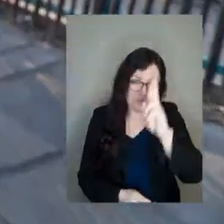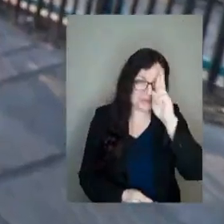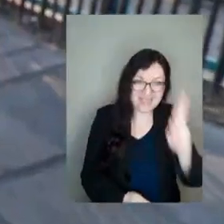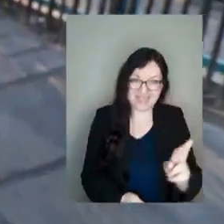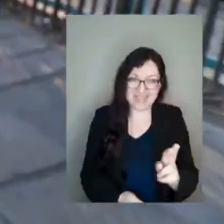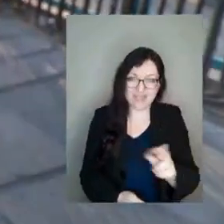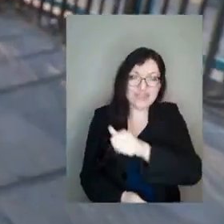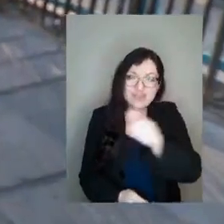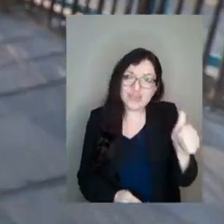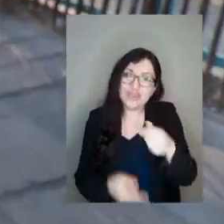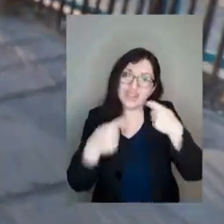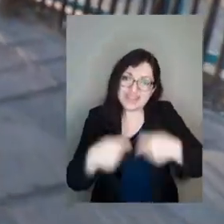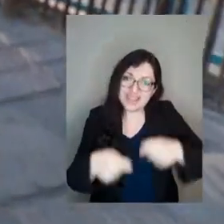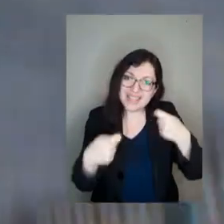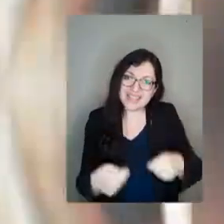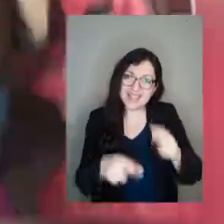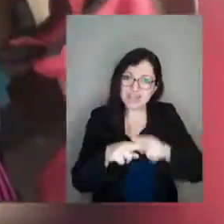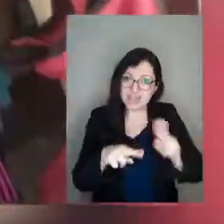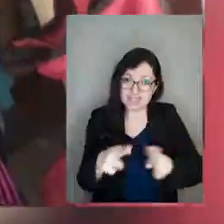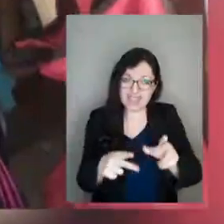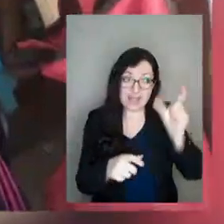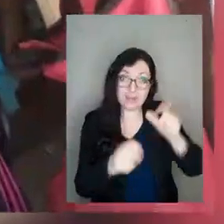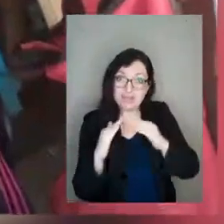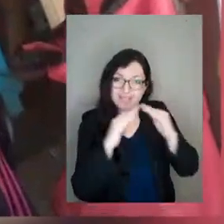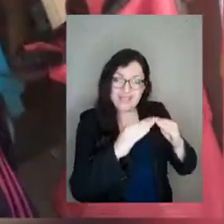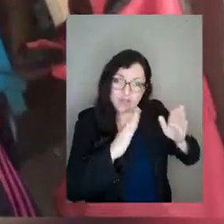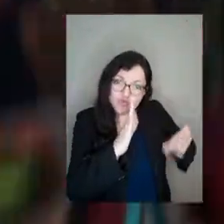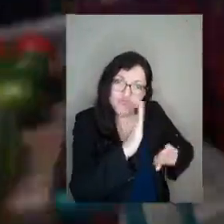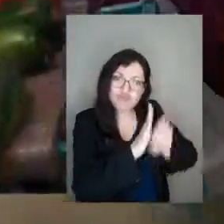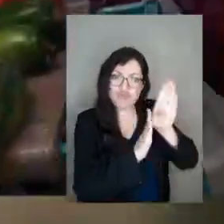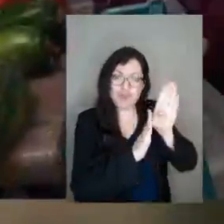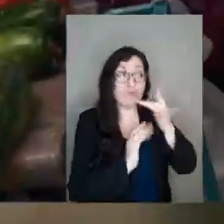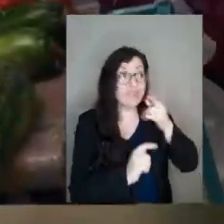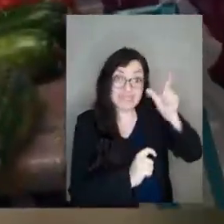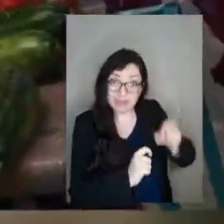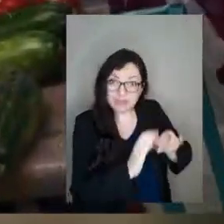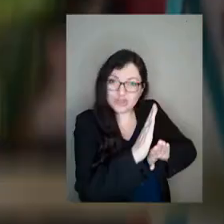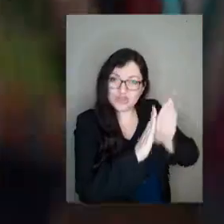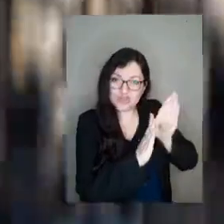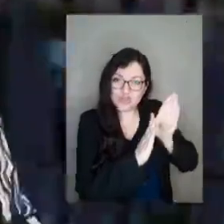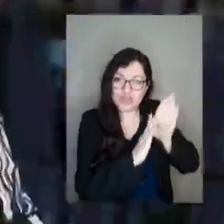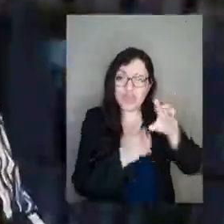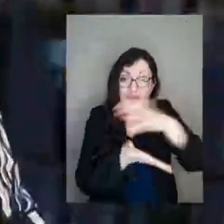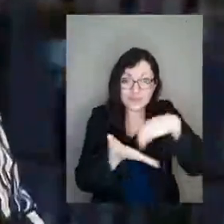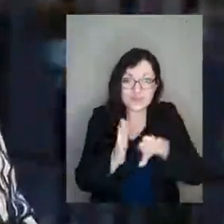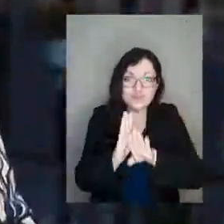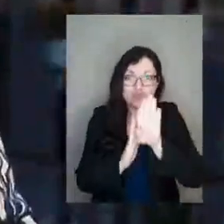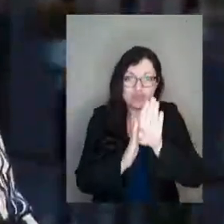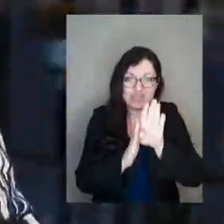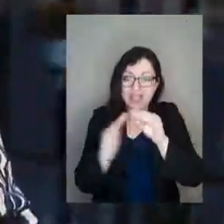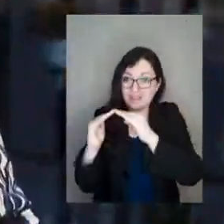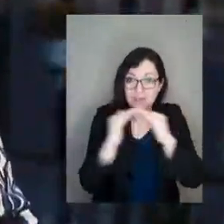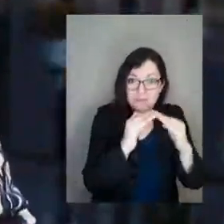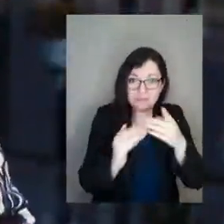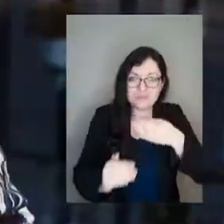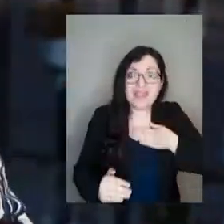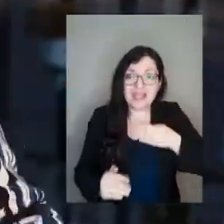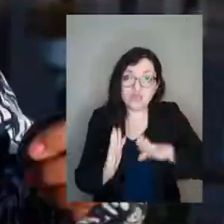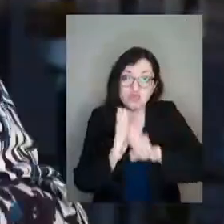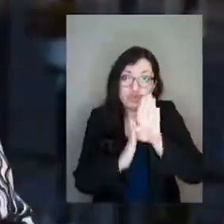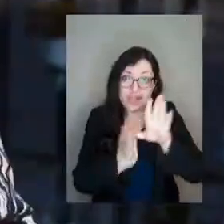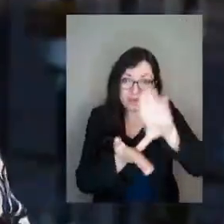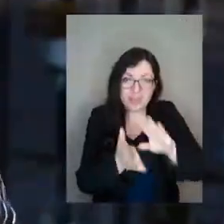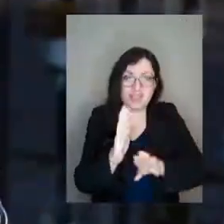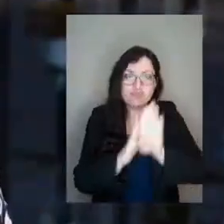Todos tratando de hacer que mi vecino surja, porque si mi vecino surge, mi ciudad surge, mi villa surge, mi país